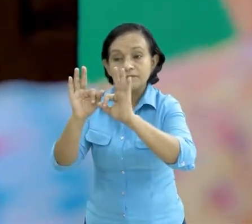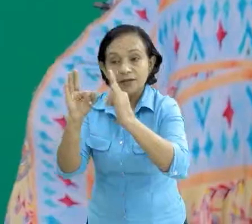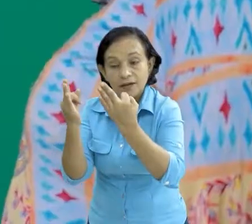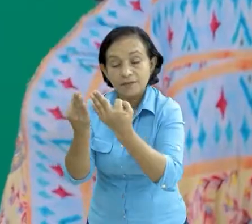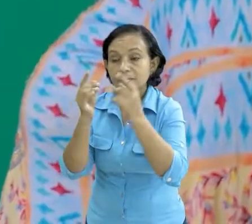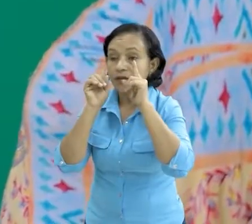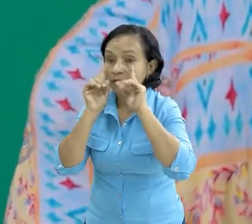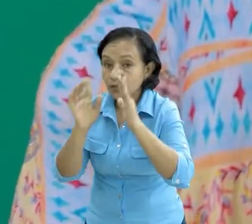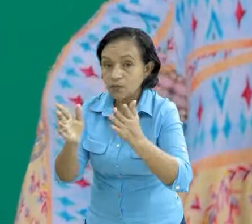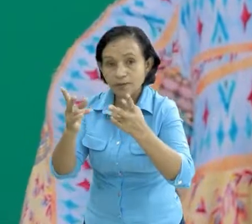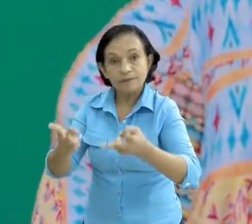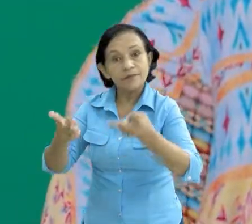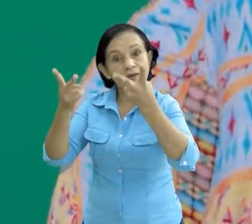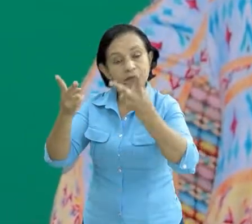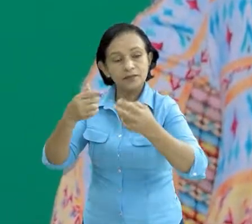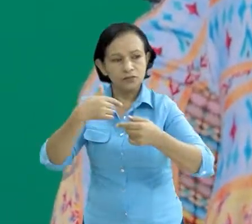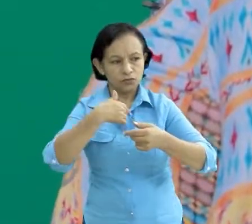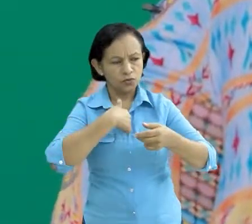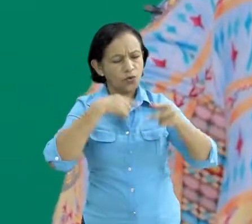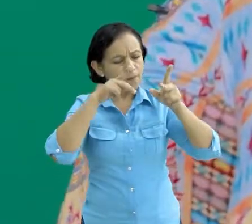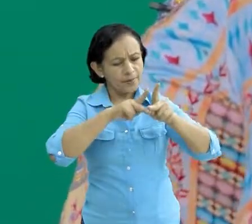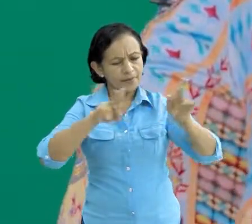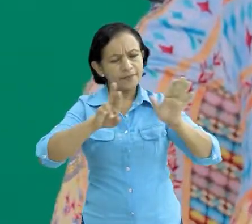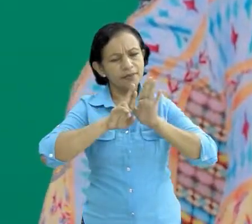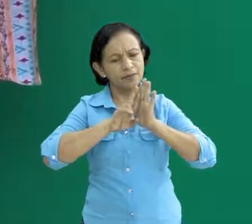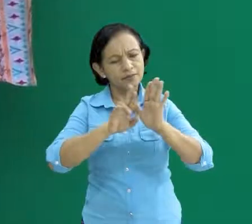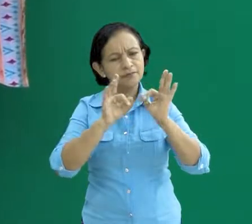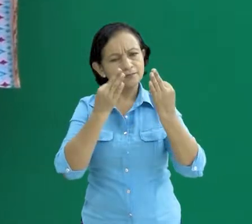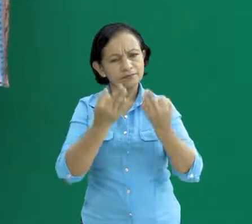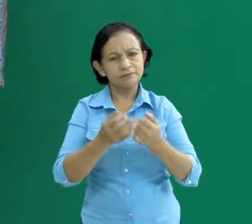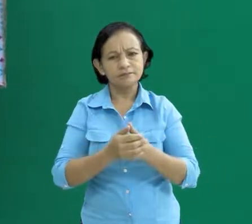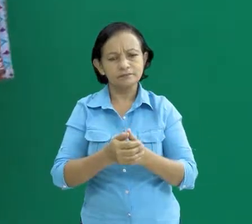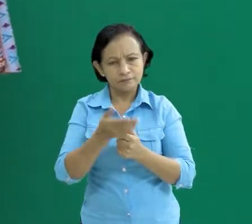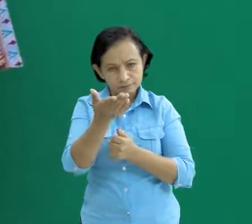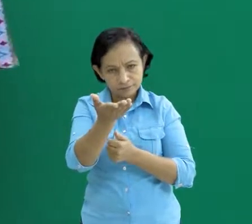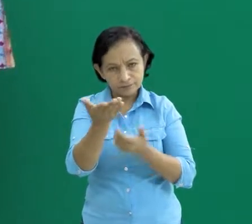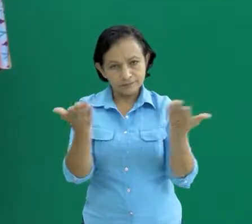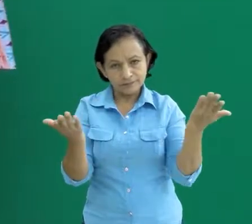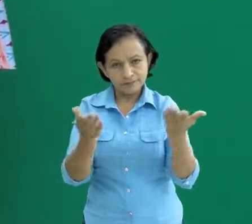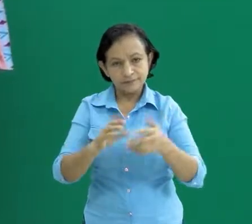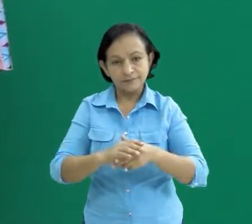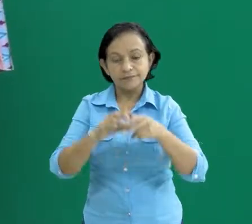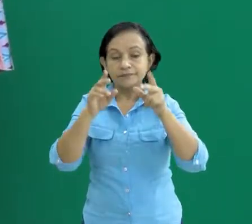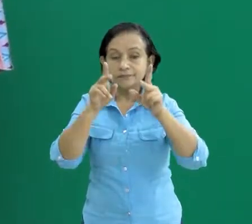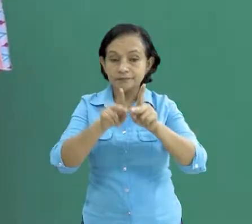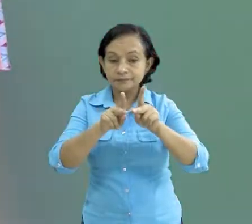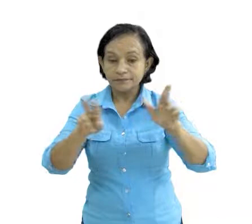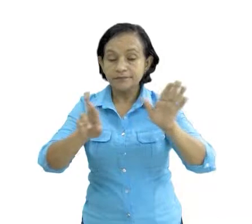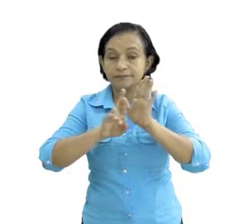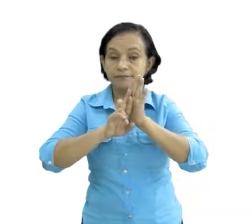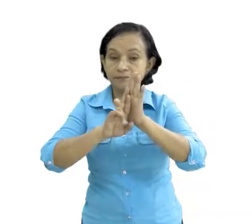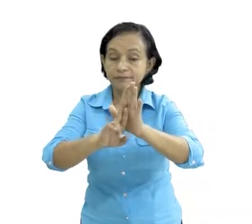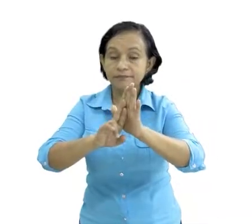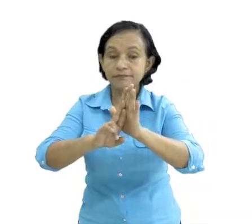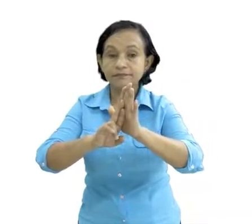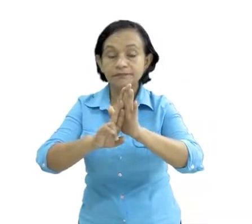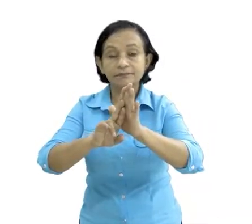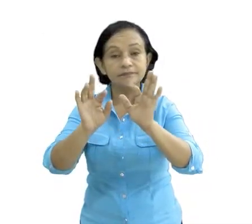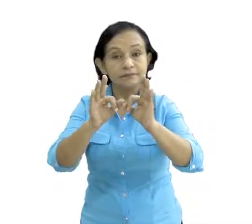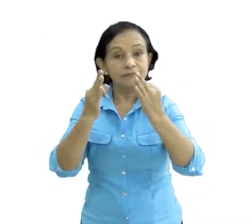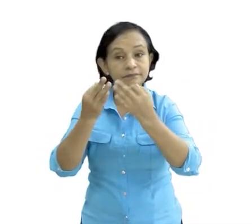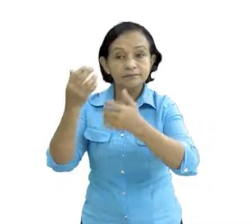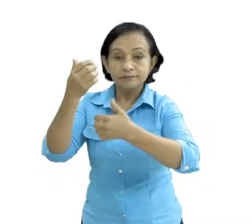familia. Por eso, yo actualizo mi plan de respuesta familiar. ¿Y vos? Actualizar nuestro plan de respuesta familiar